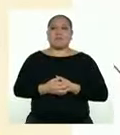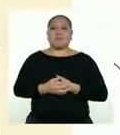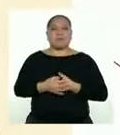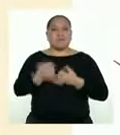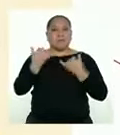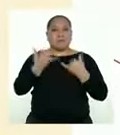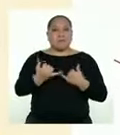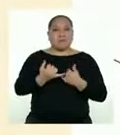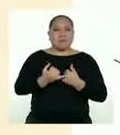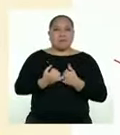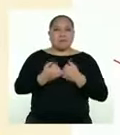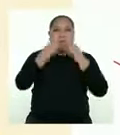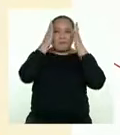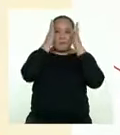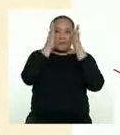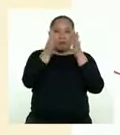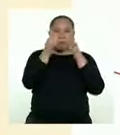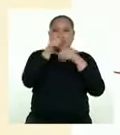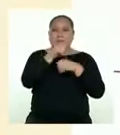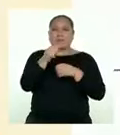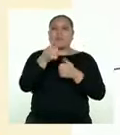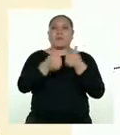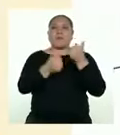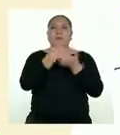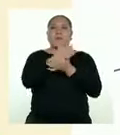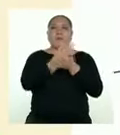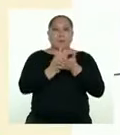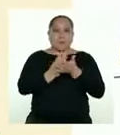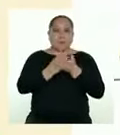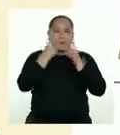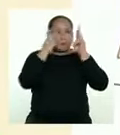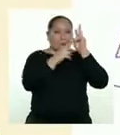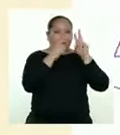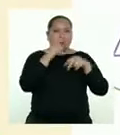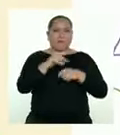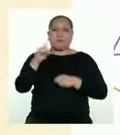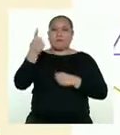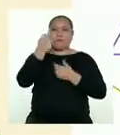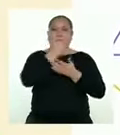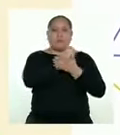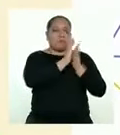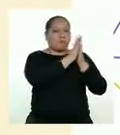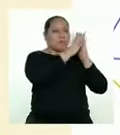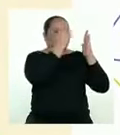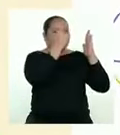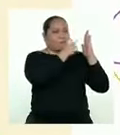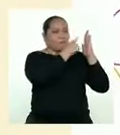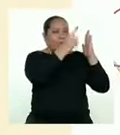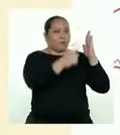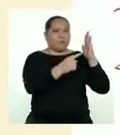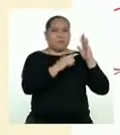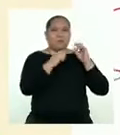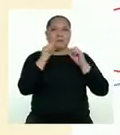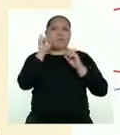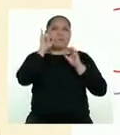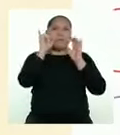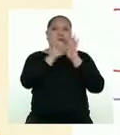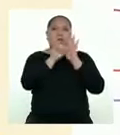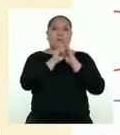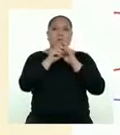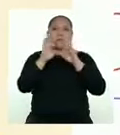Ahora, prestemos atención a los elementos visuales. En la primera página se muestra la imagen de una familia